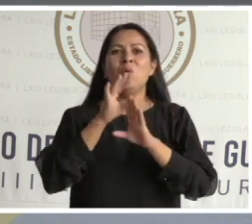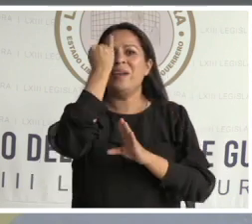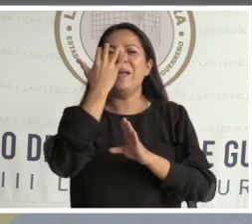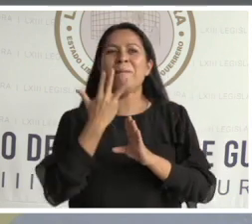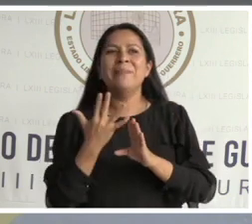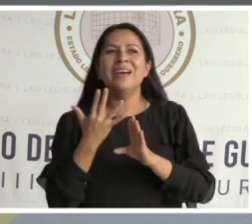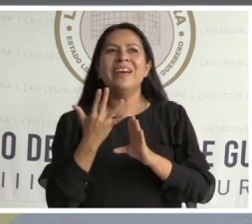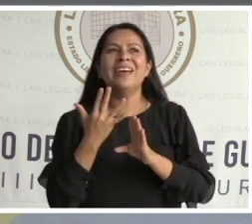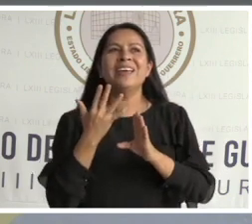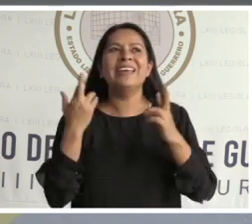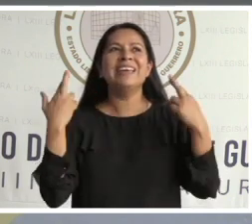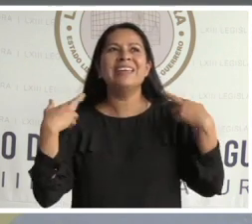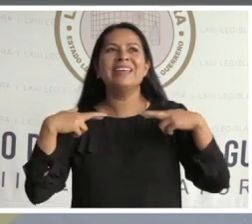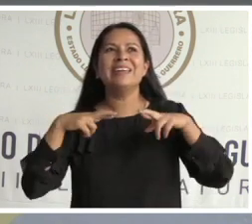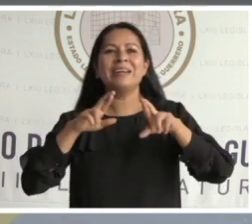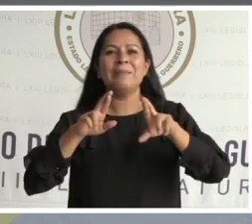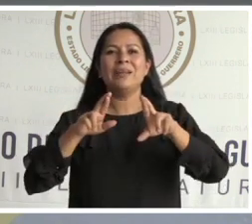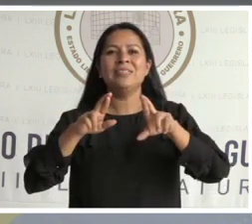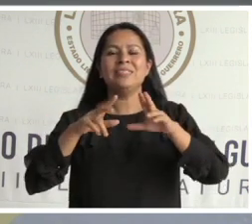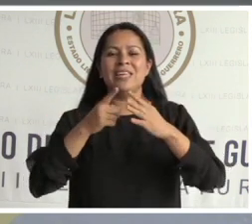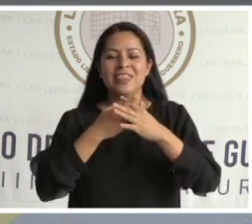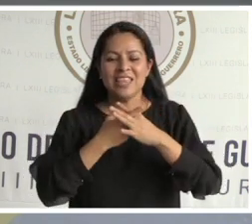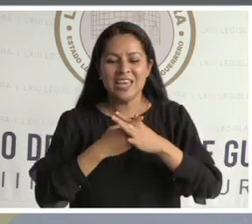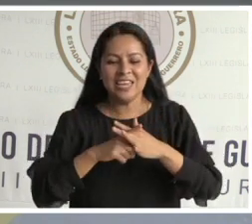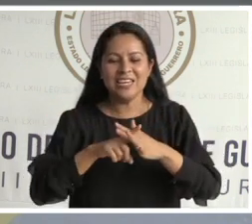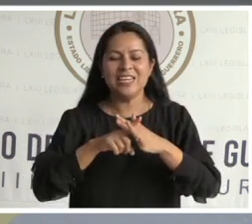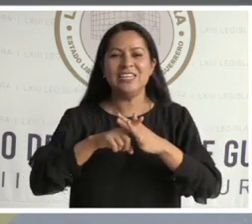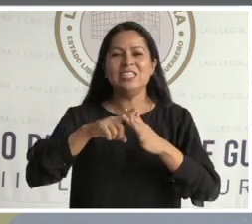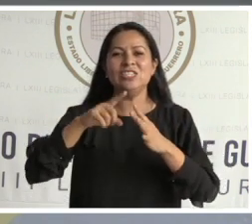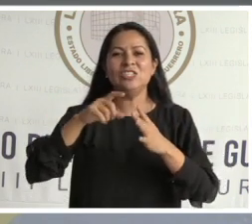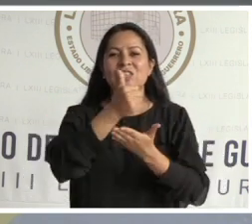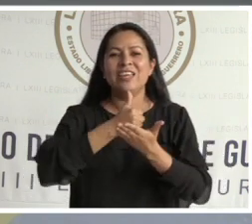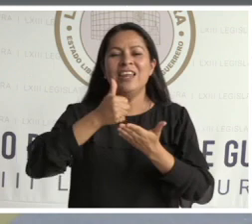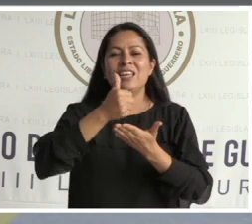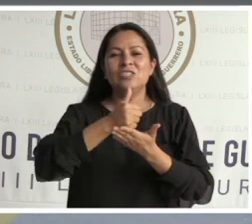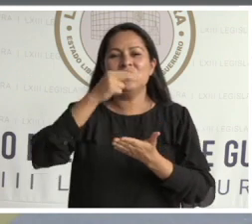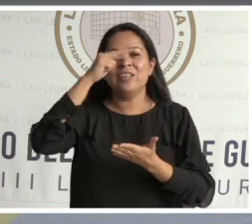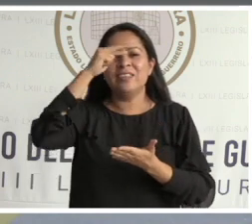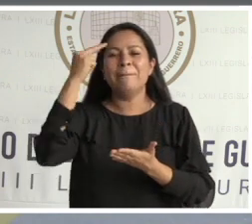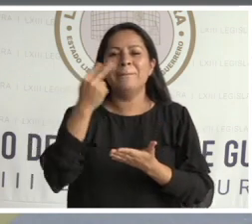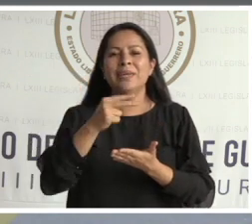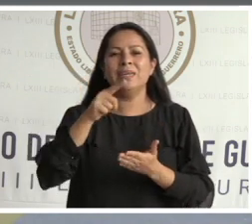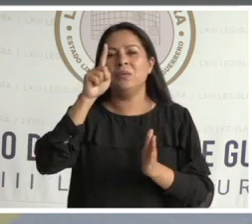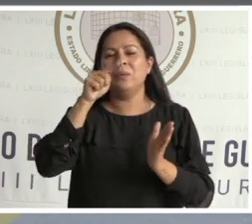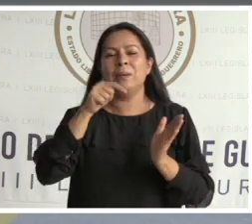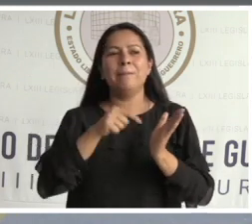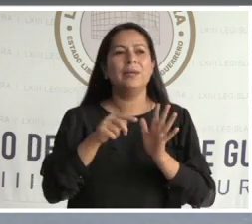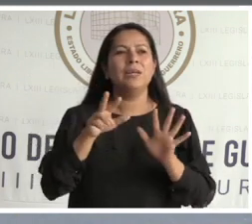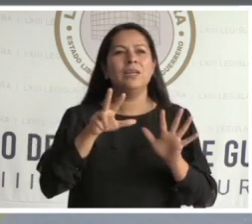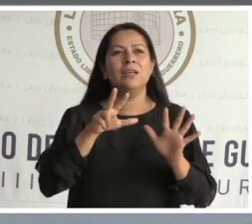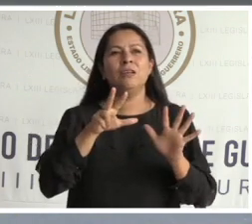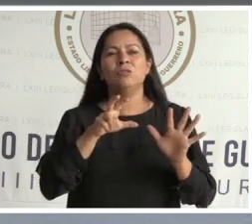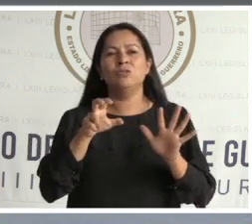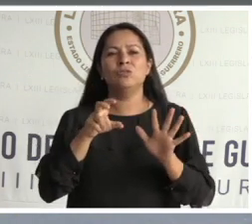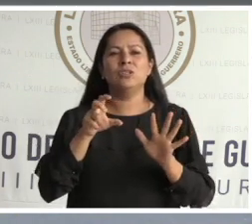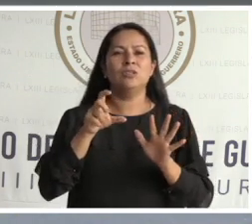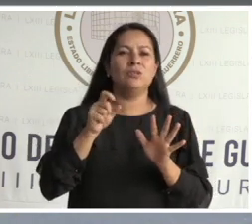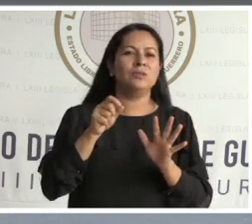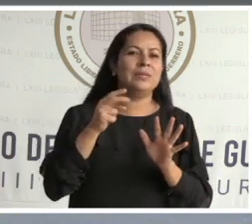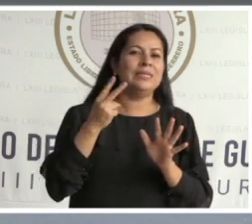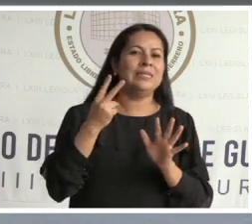representar la fundación de Tenochtitlán y fue en 1823 cuando el Congreso